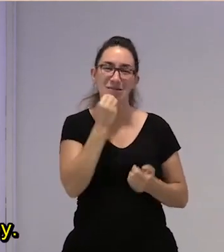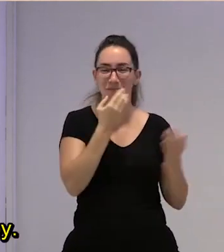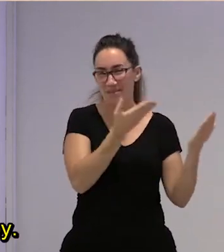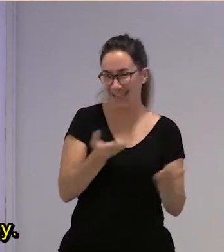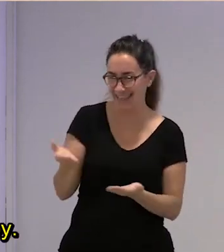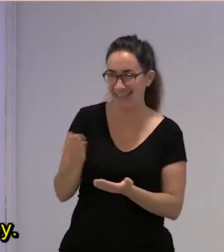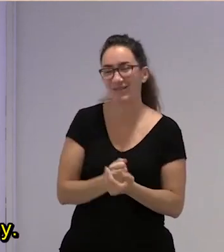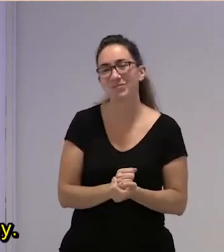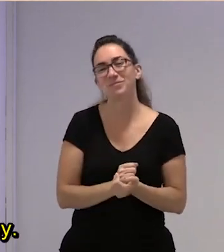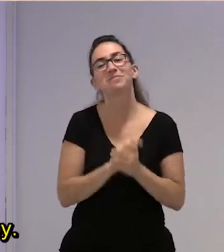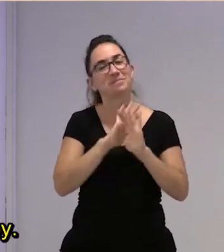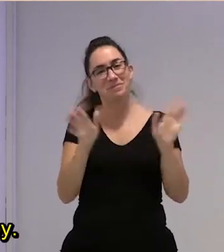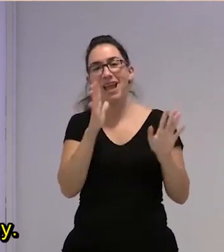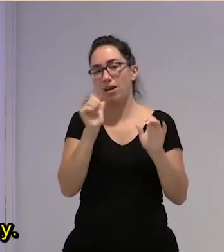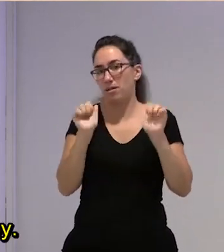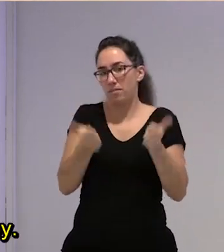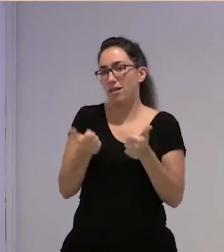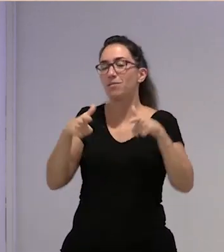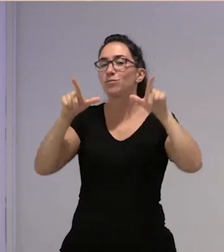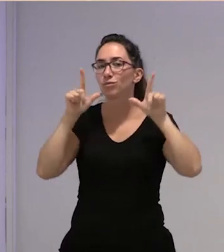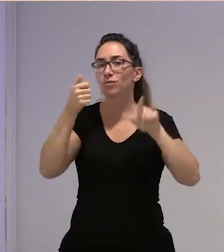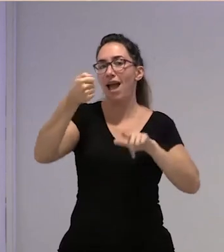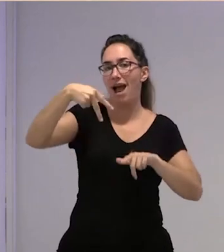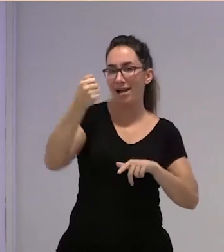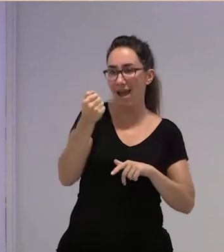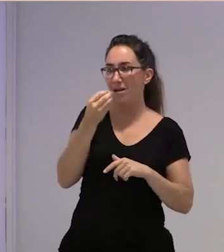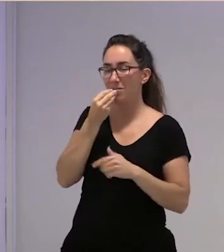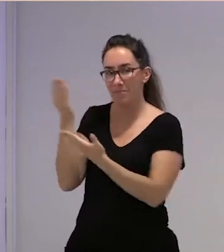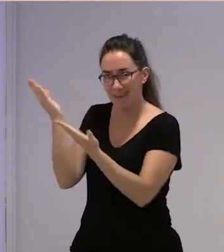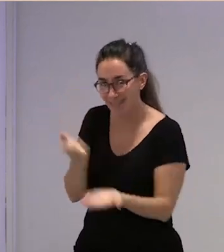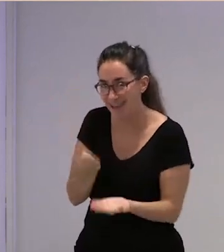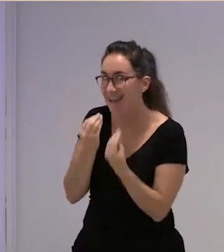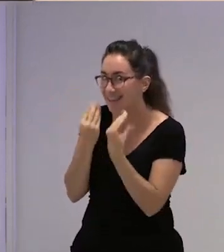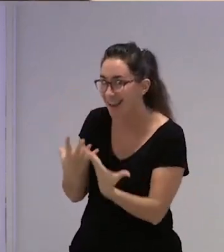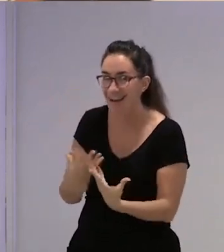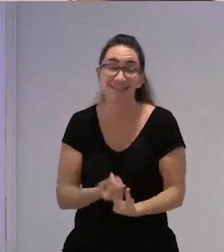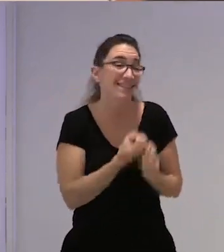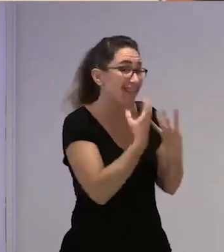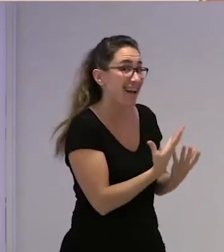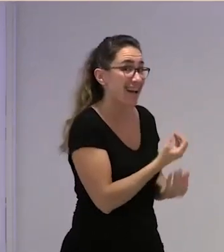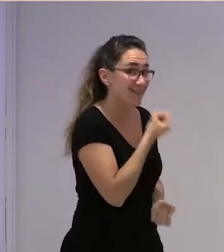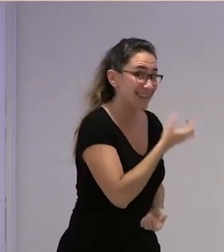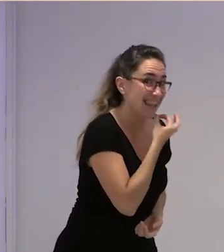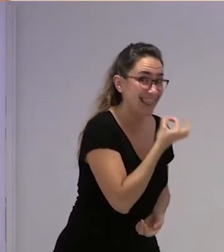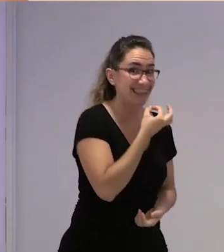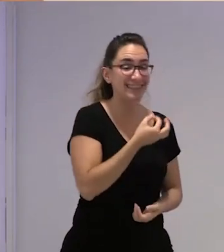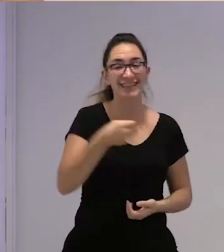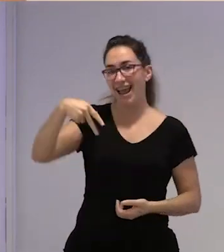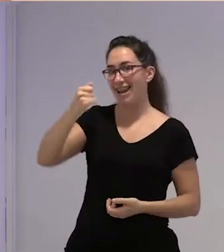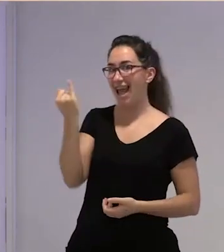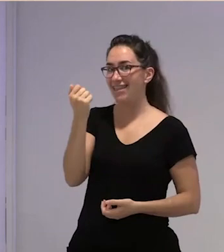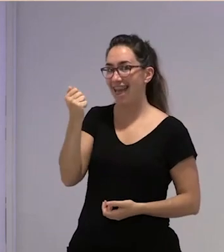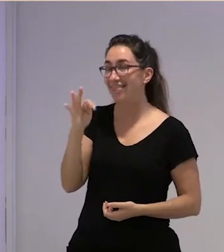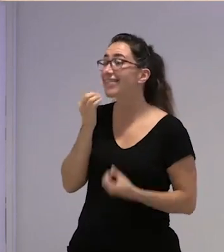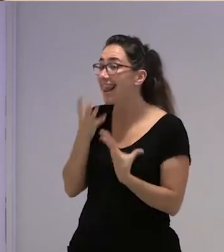Y ahora ya, sí, vamos con nuestras protagonistas de hoy. Ana Pinto, ¿qué tal? Bienvenida. ¿Qué tal? Buenas tardes. Nayatra Sidd, ¿qué tal? Muy